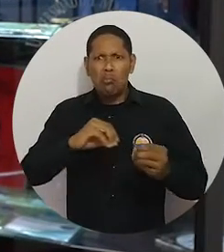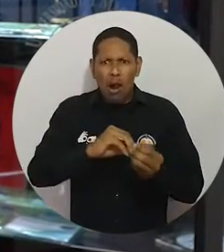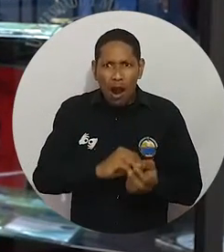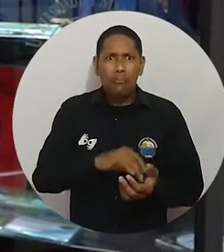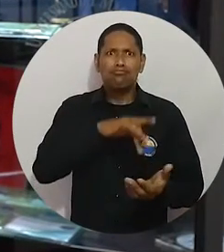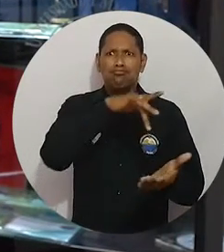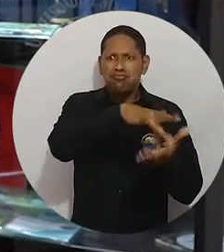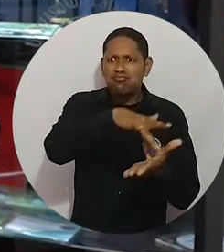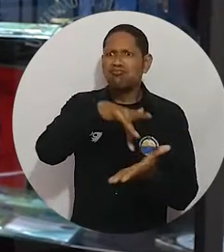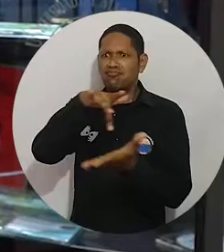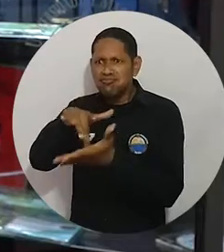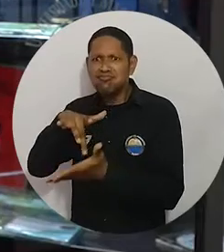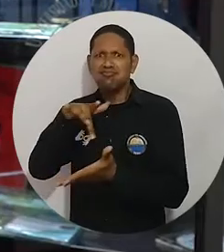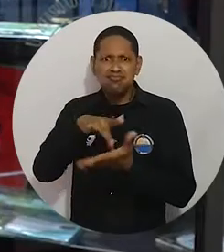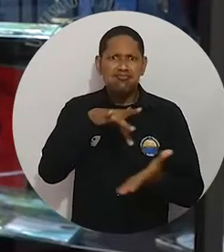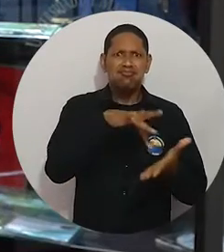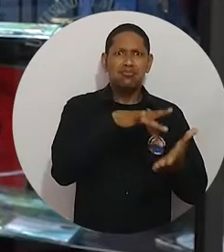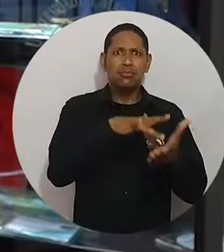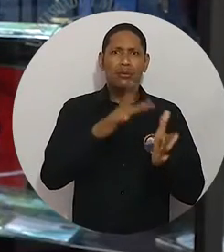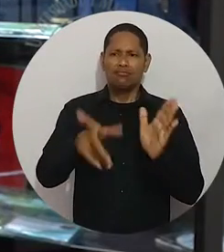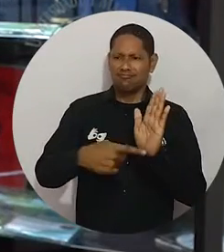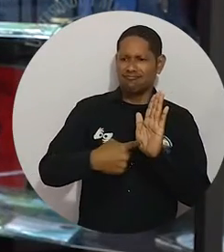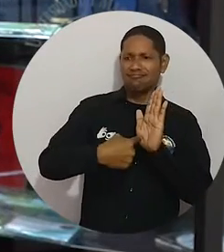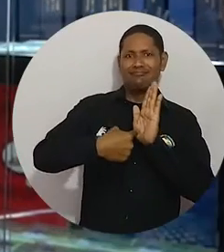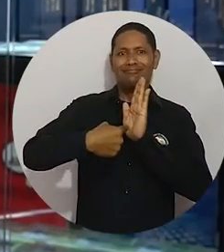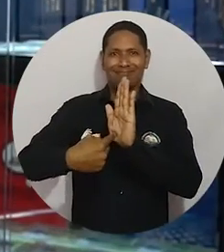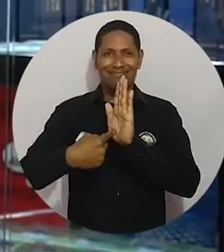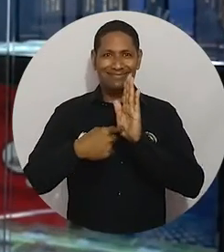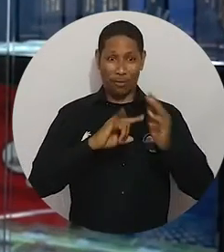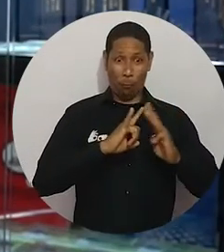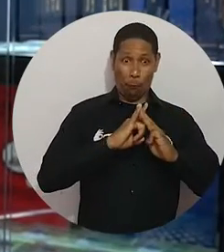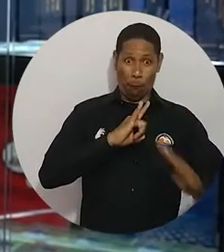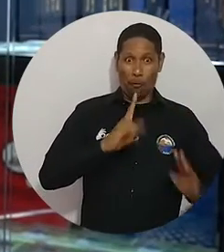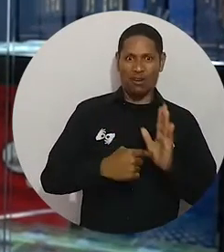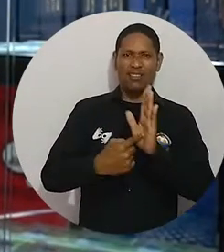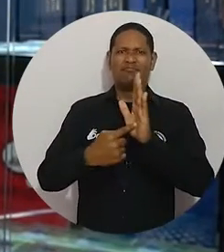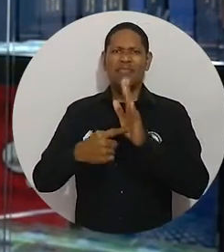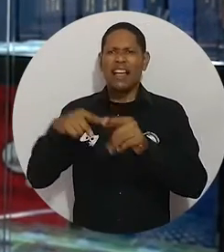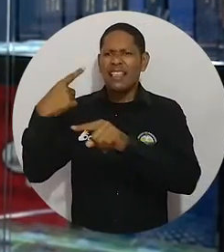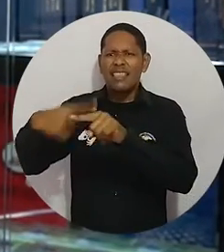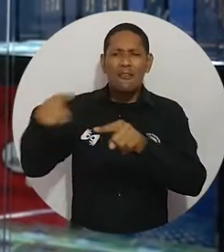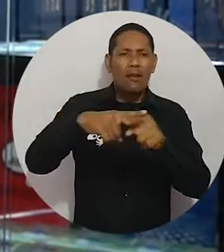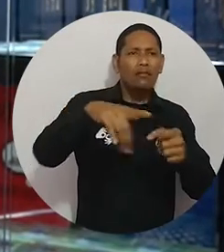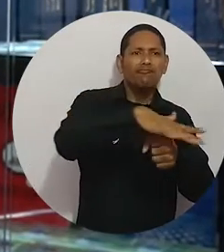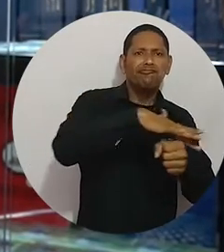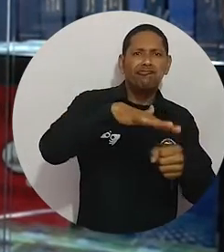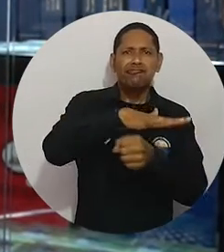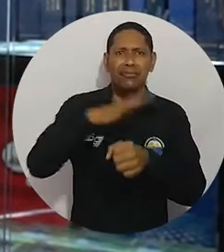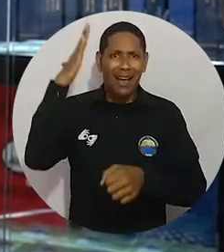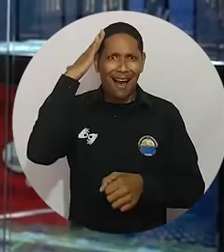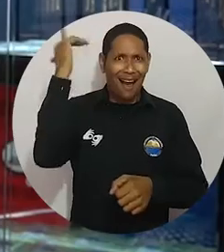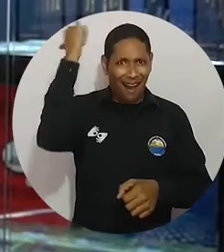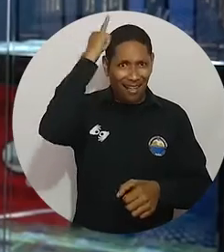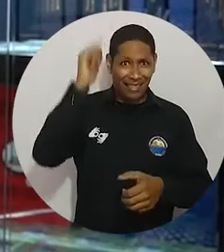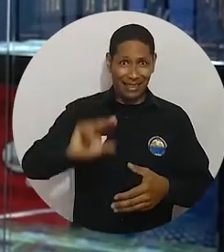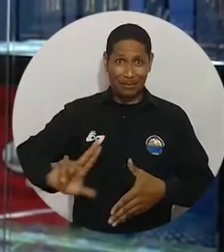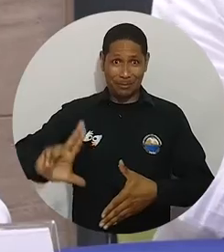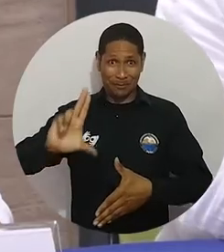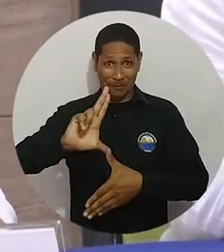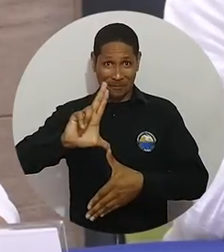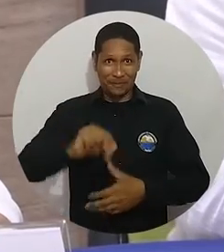un recorrido de participación representando a nuestra alma mater en diversos escenarios